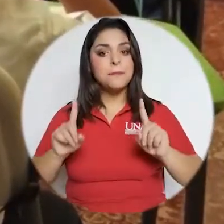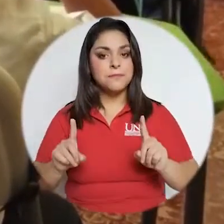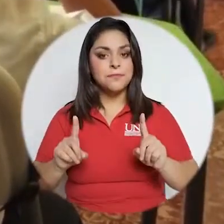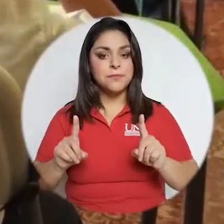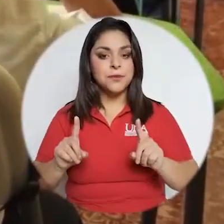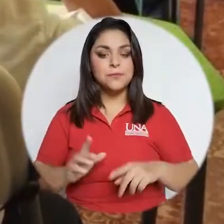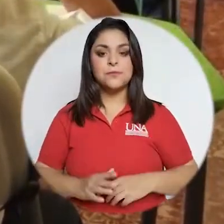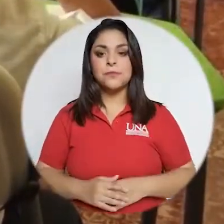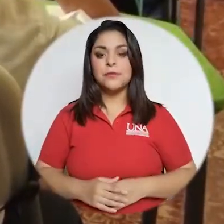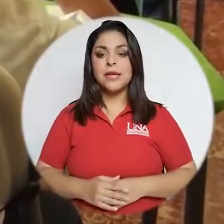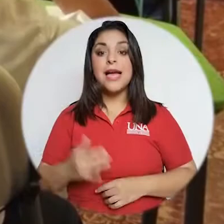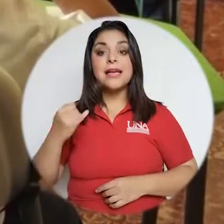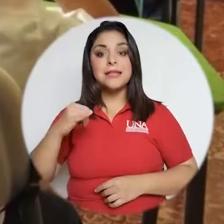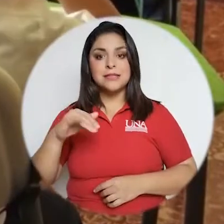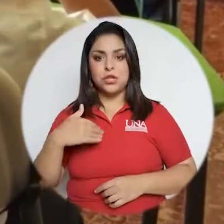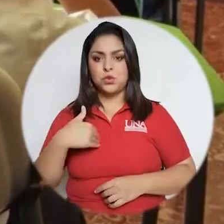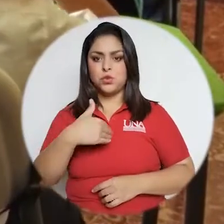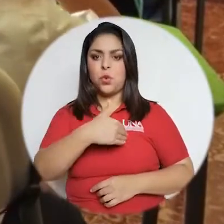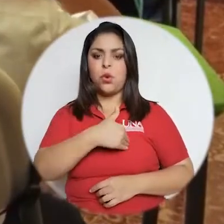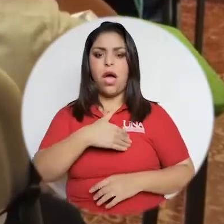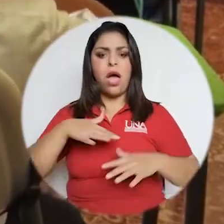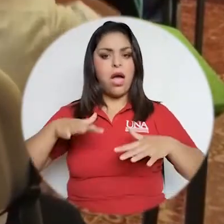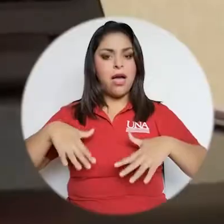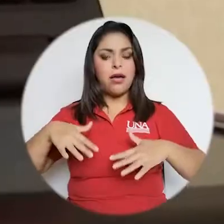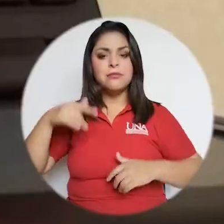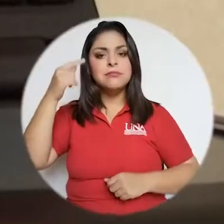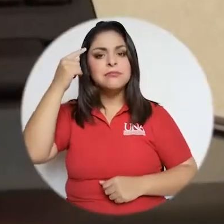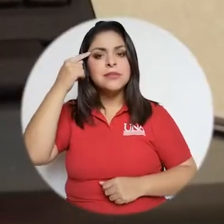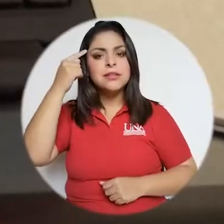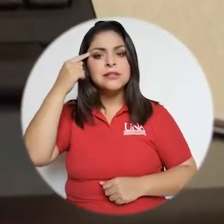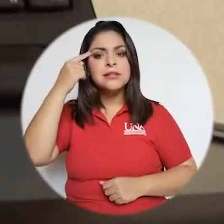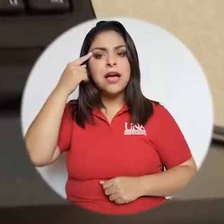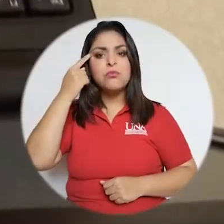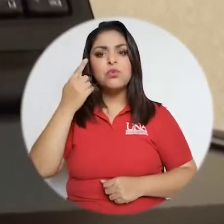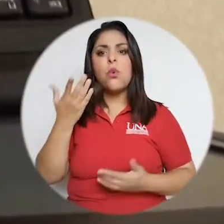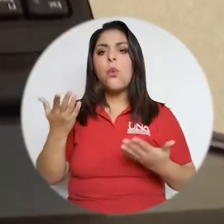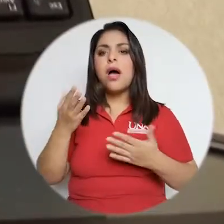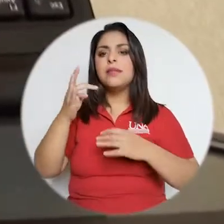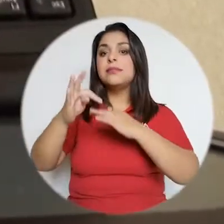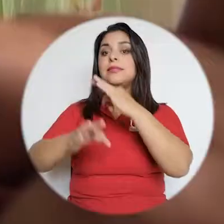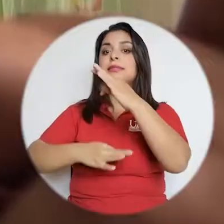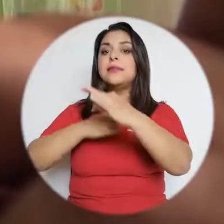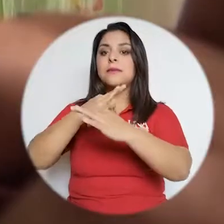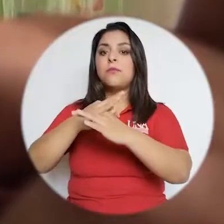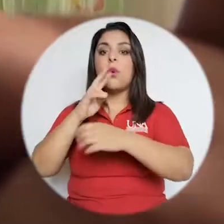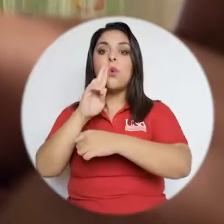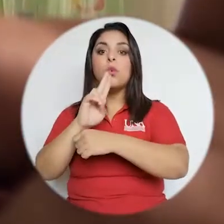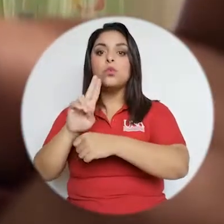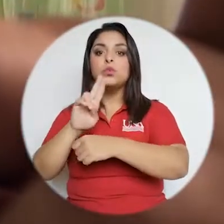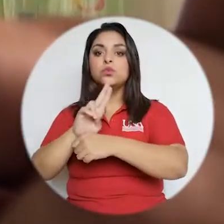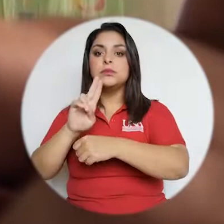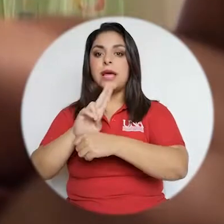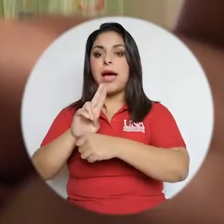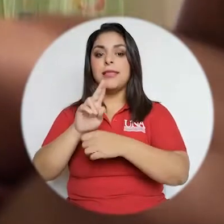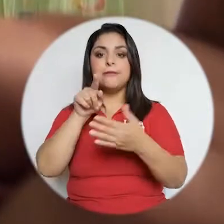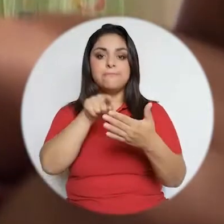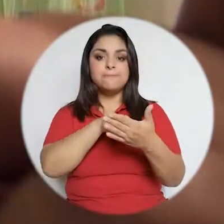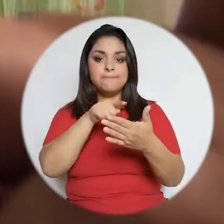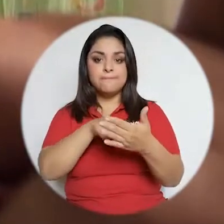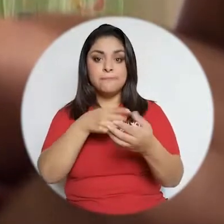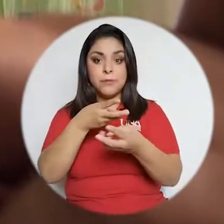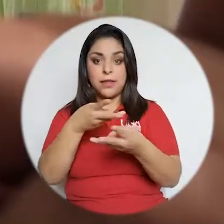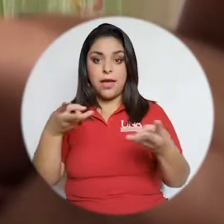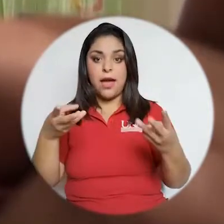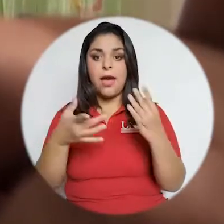Pero si nosotros no consideramos el tipo de uso que se hace de los dispositivos,